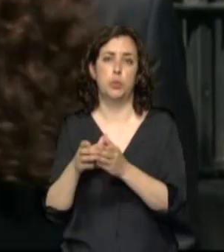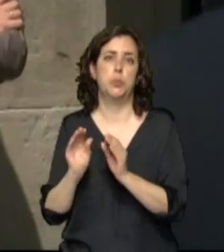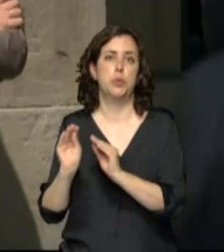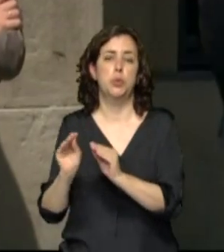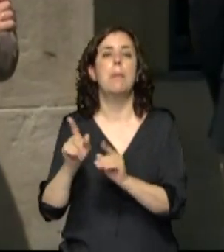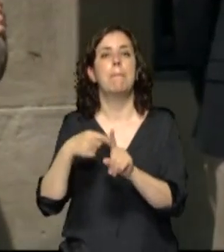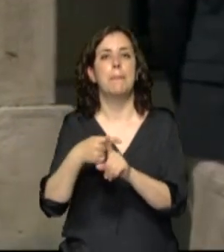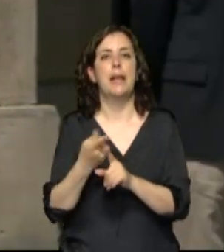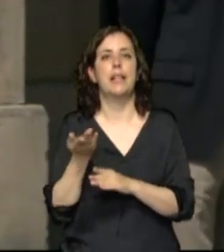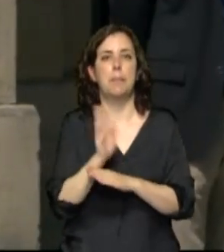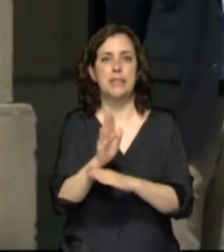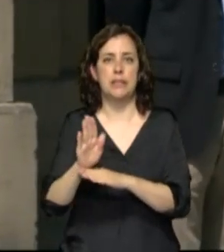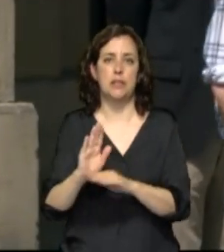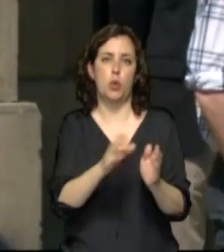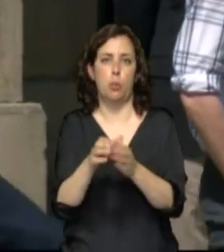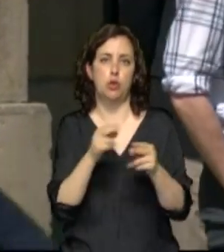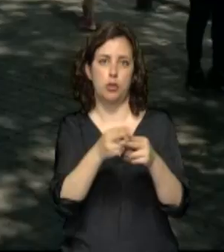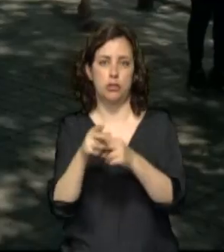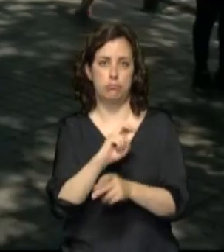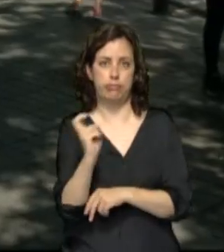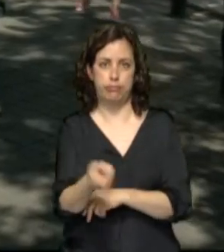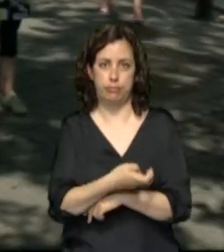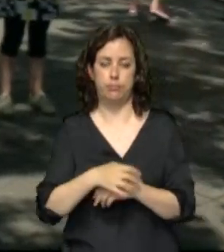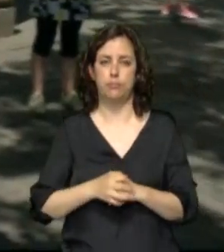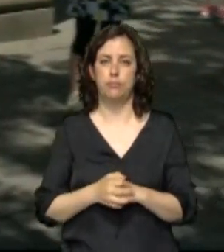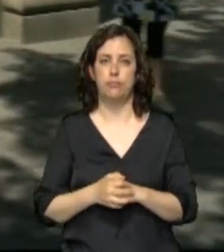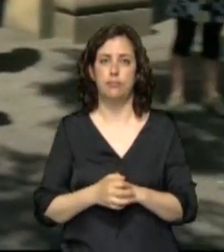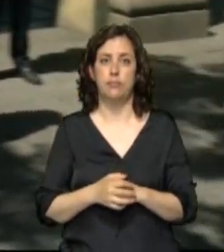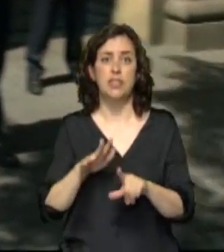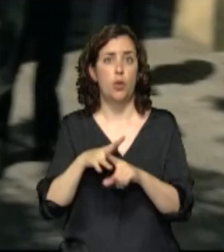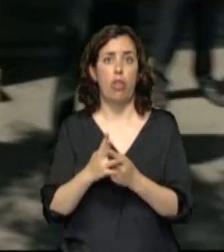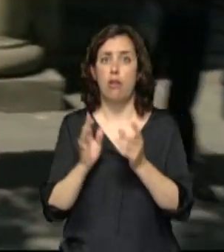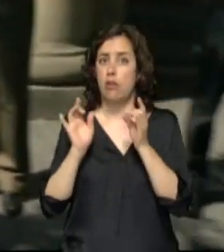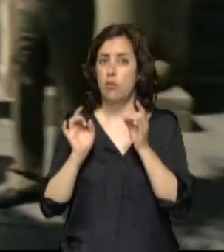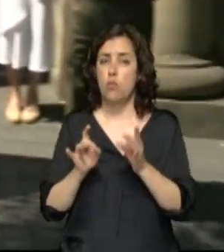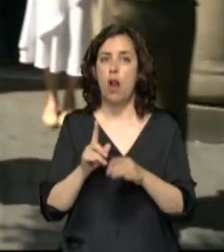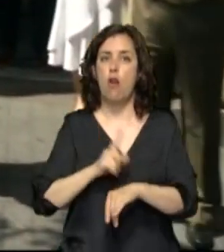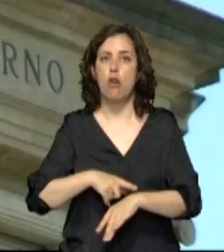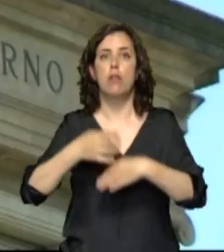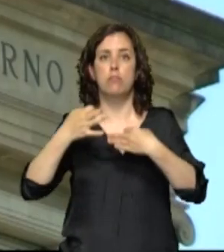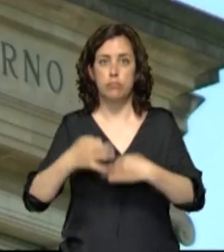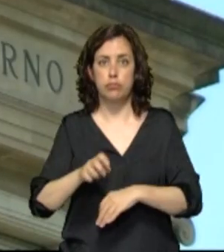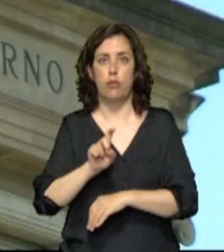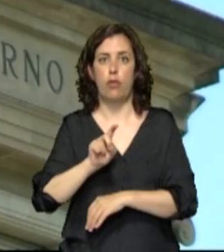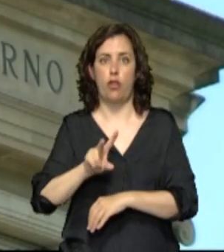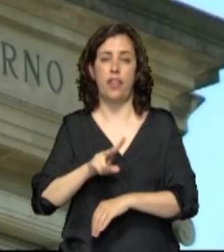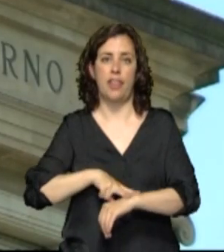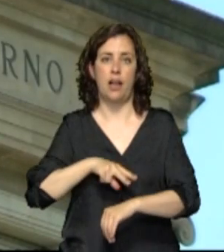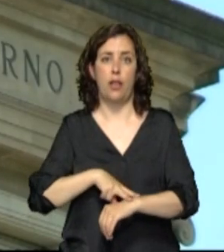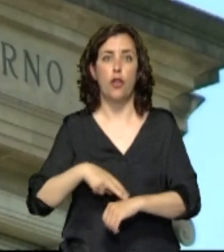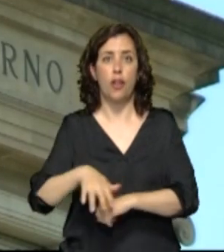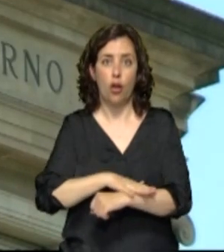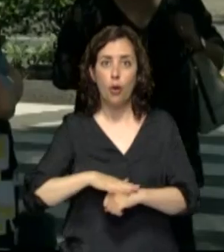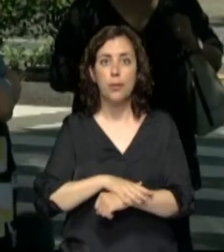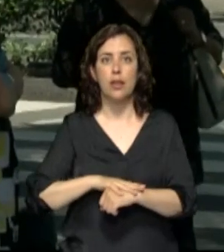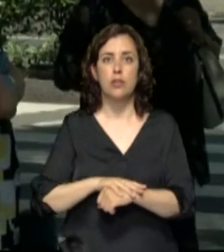grupos políticos del Parlamento de Navarra. Misma situación a la misma hora, a las 12, en la Delegación del Gobierno. La máxima